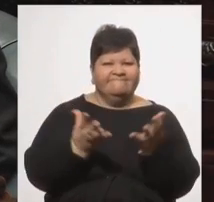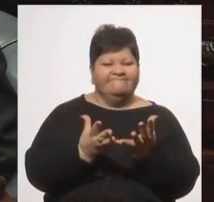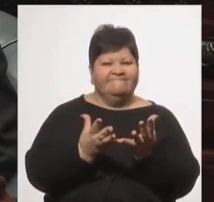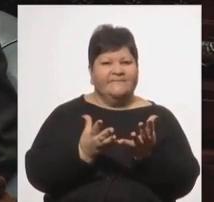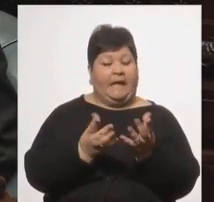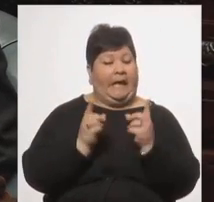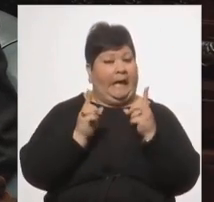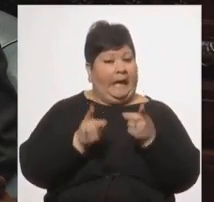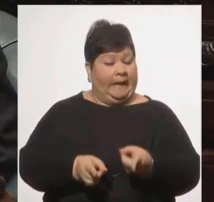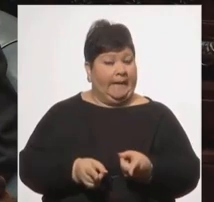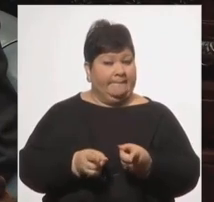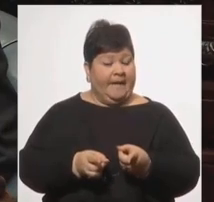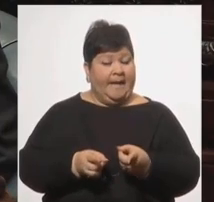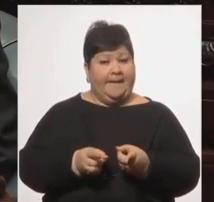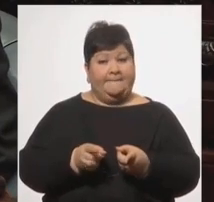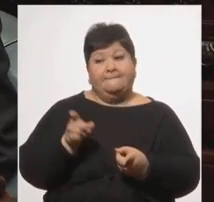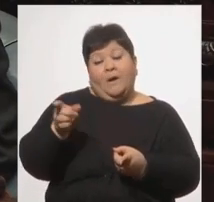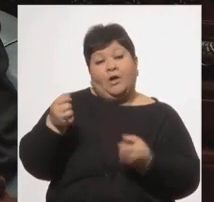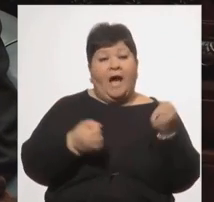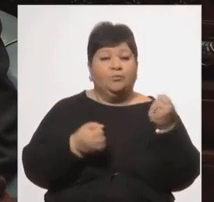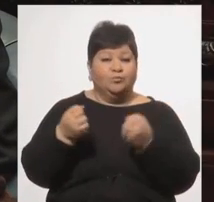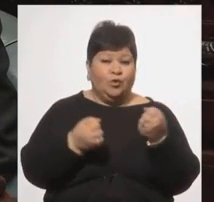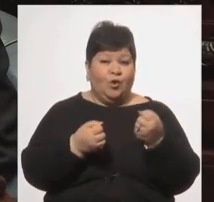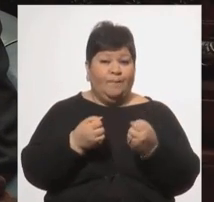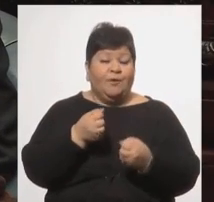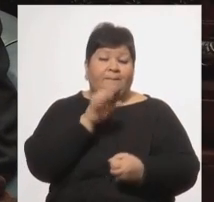su manuela y su estilo de vida.